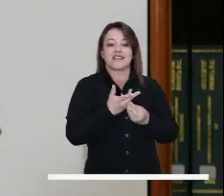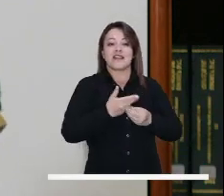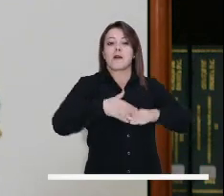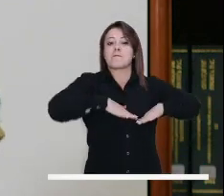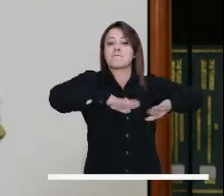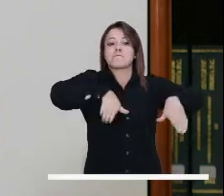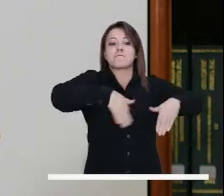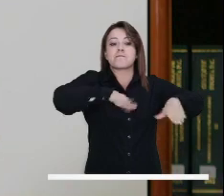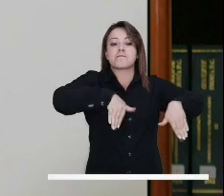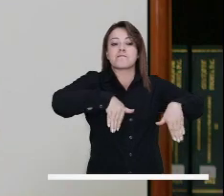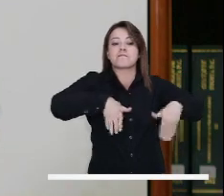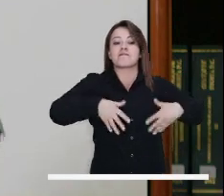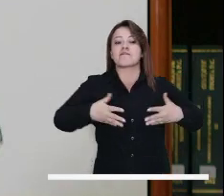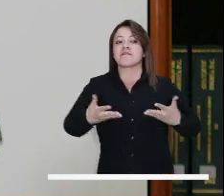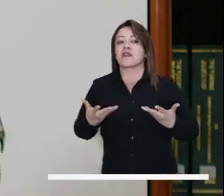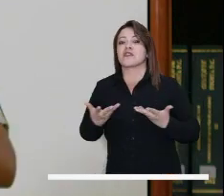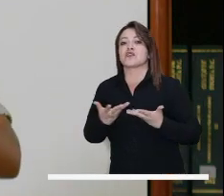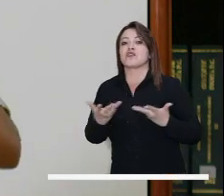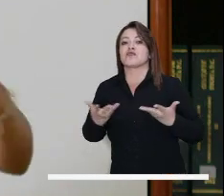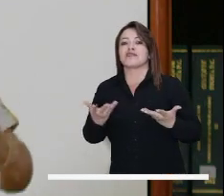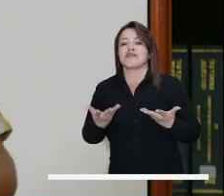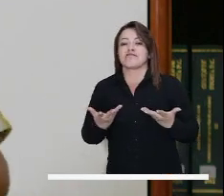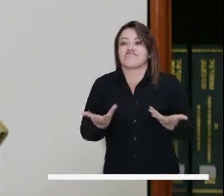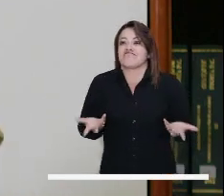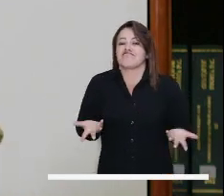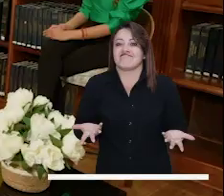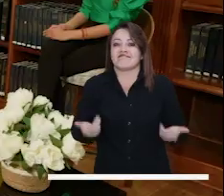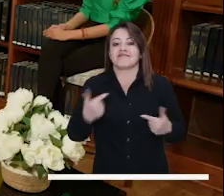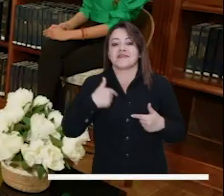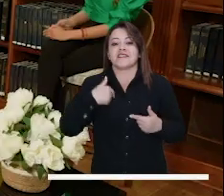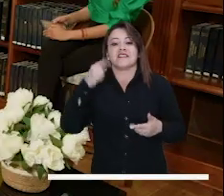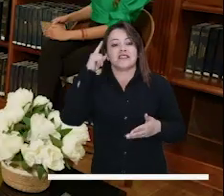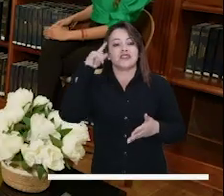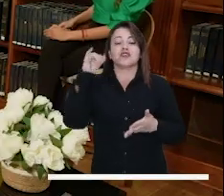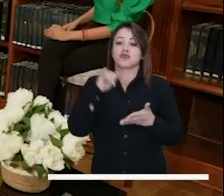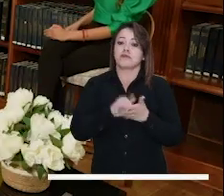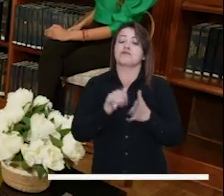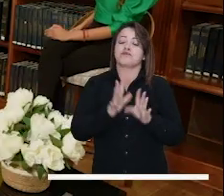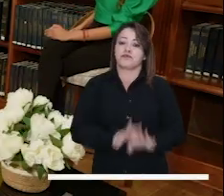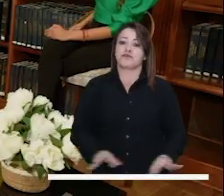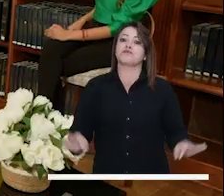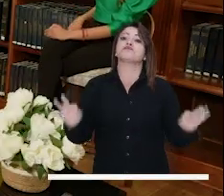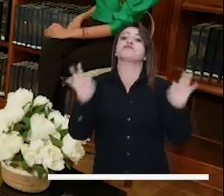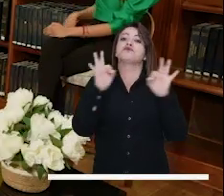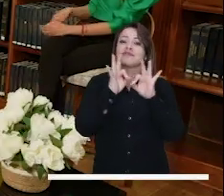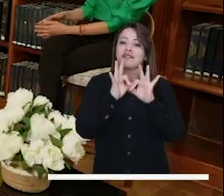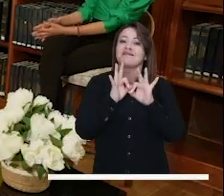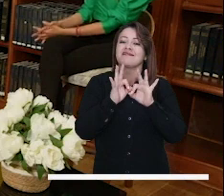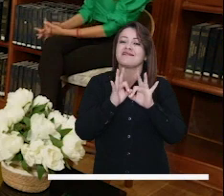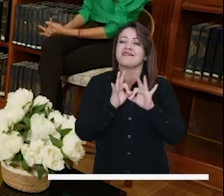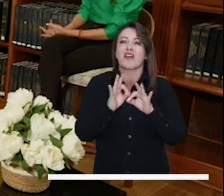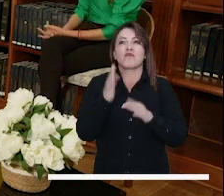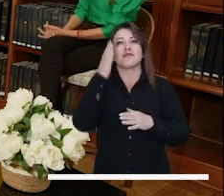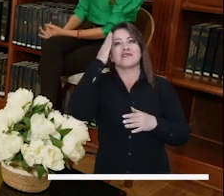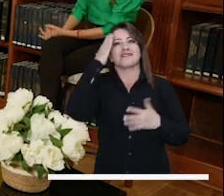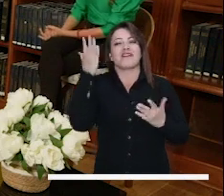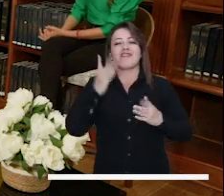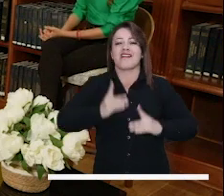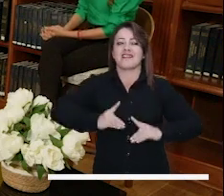a la plaza de artesanos, no hay ni un artesano. Entonces uno dice, ¿dónde están? Yo creo que hay un pulso muy importante